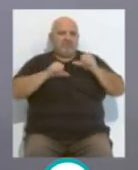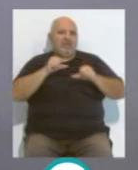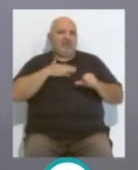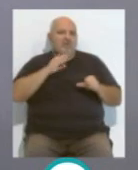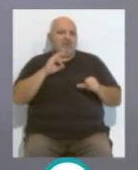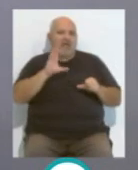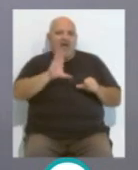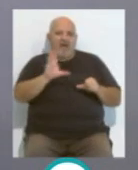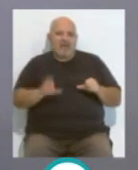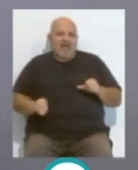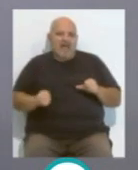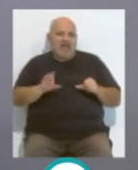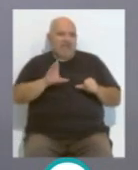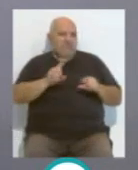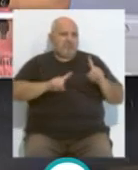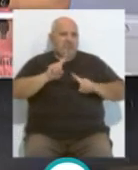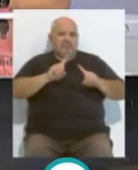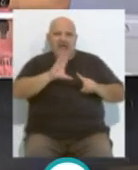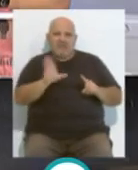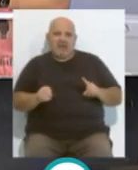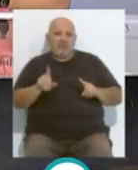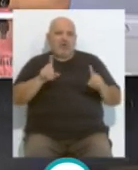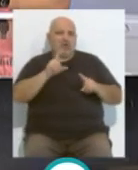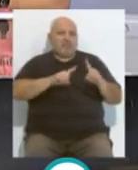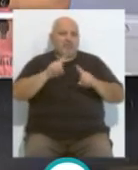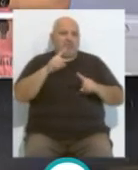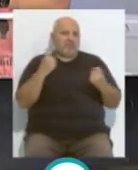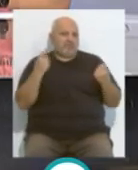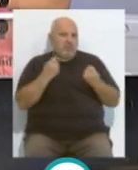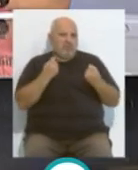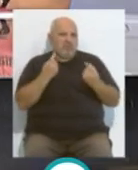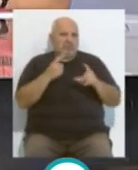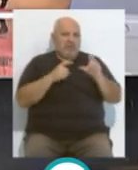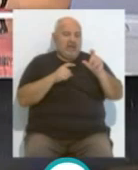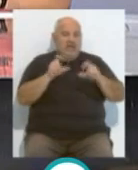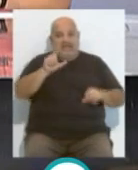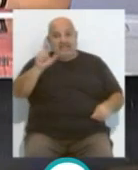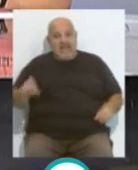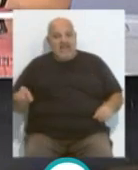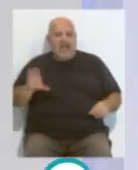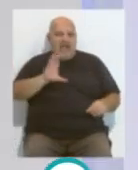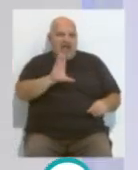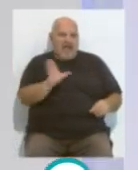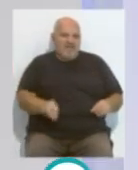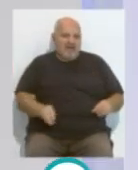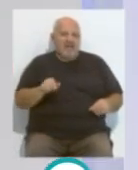cabrearon los africanos por lo que habían hecho los italianos, pero bueno. Es cierto, ¿no?,